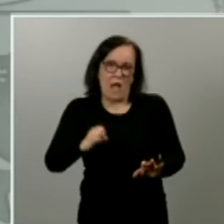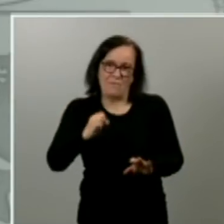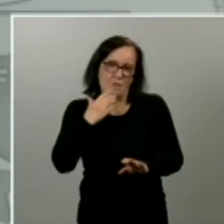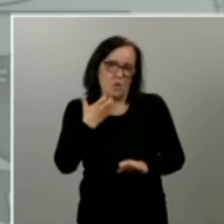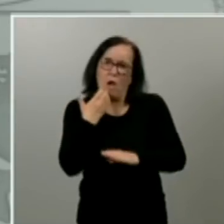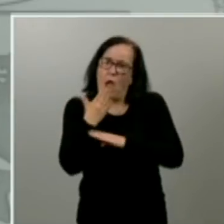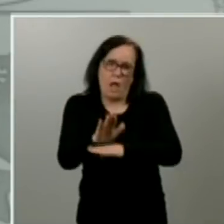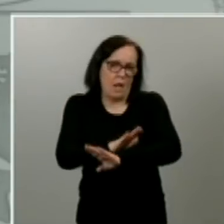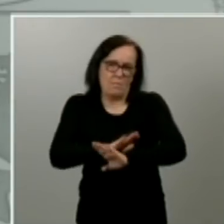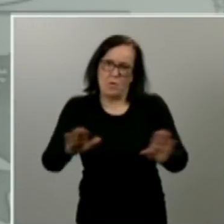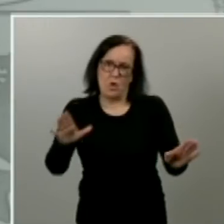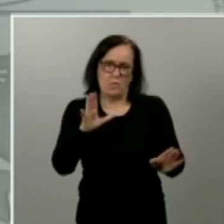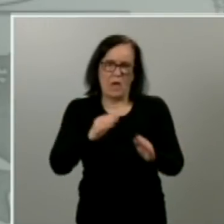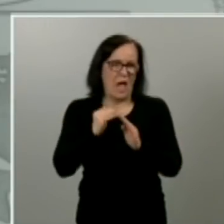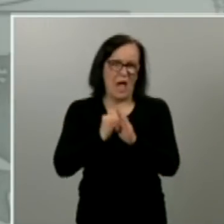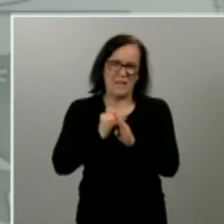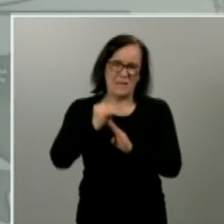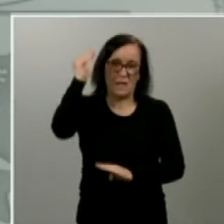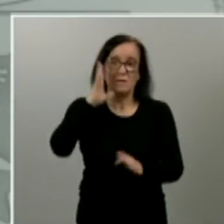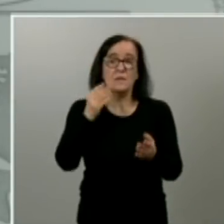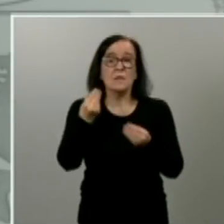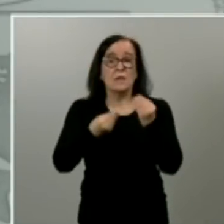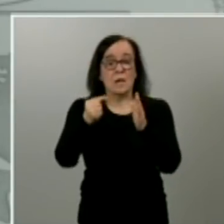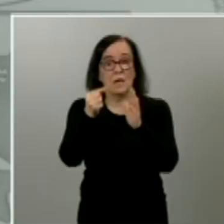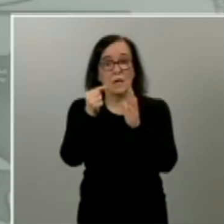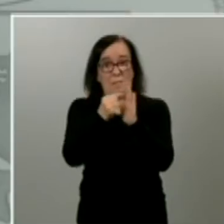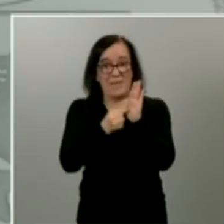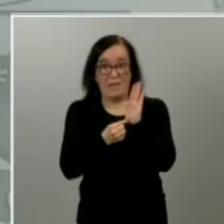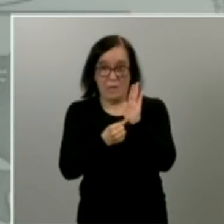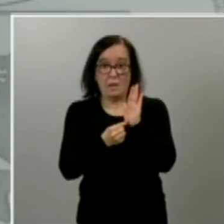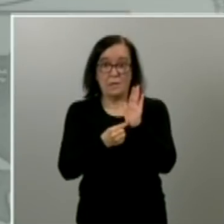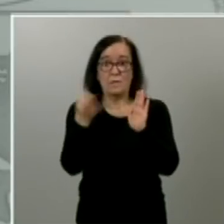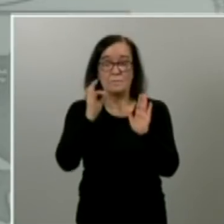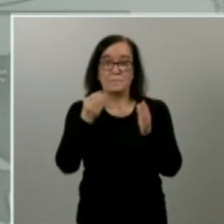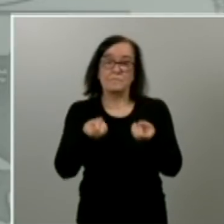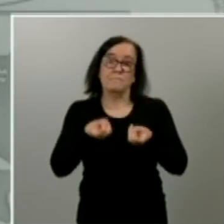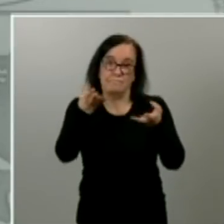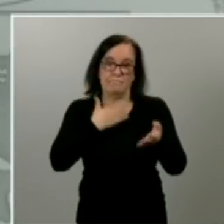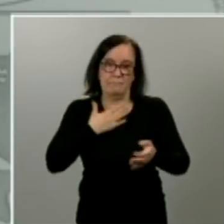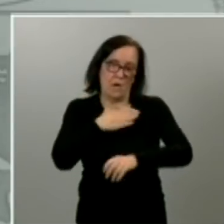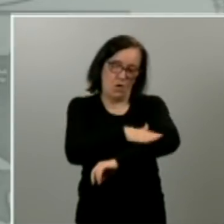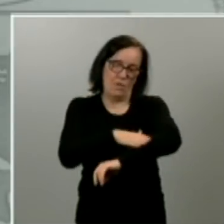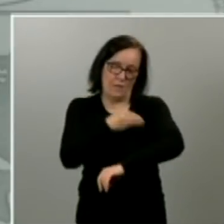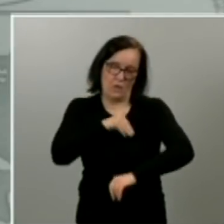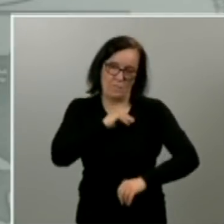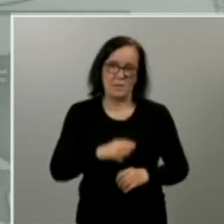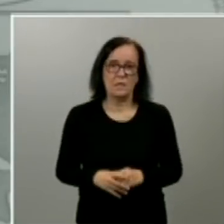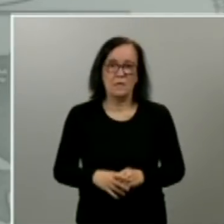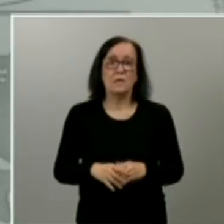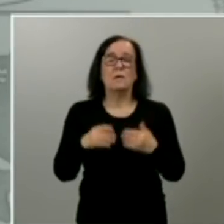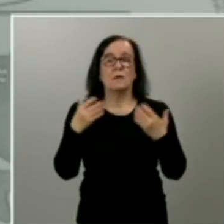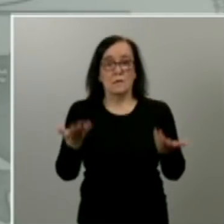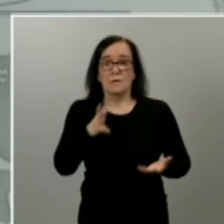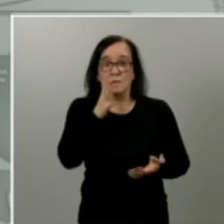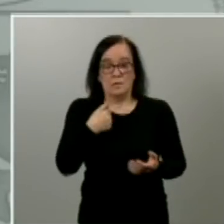hagamos respecto a las medidas que lógicamente tenemos que anunciar desde el gobierno de España y por tanto me